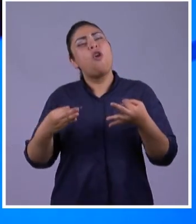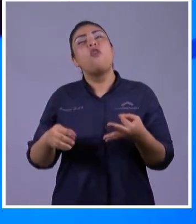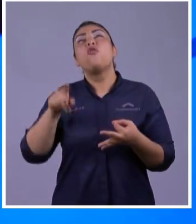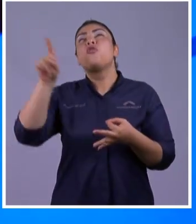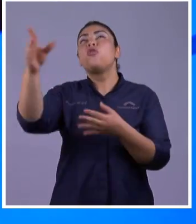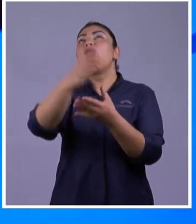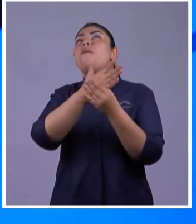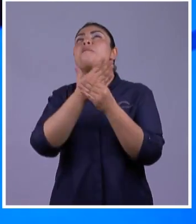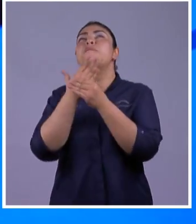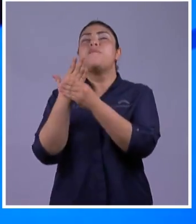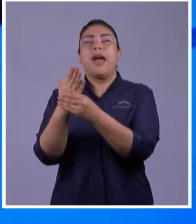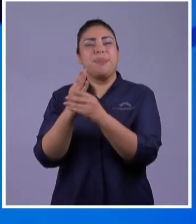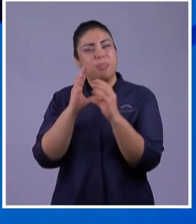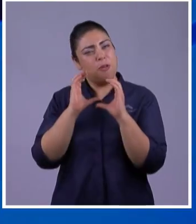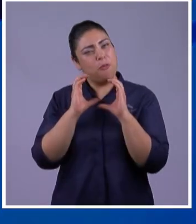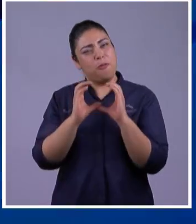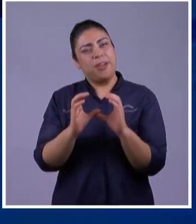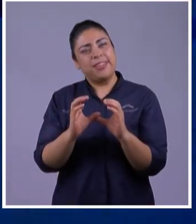Escúchame